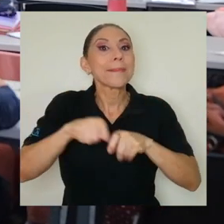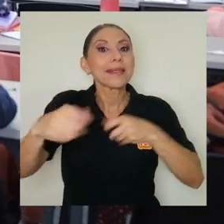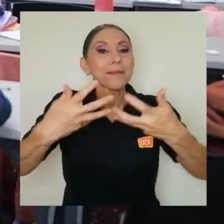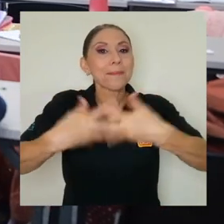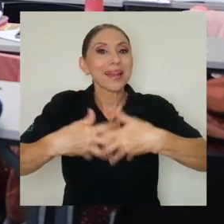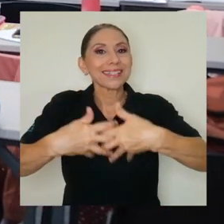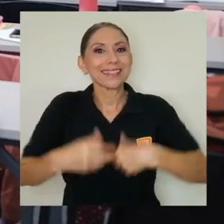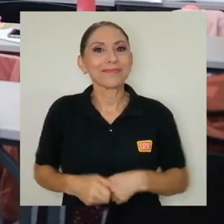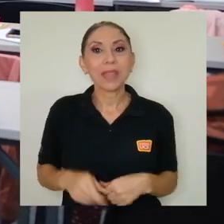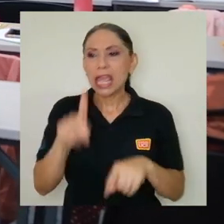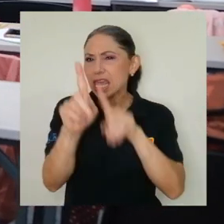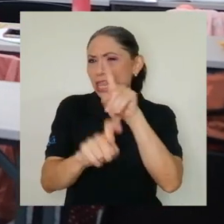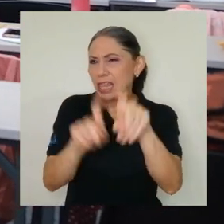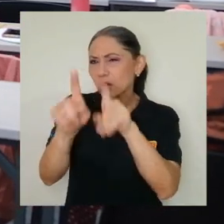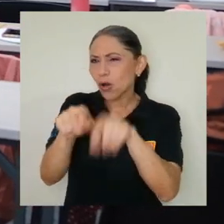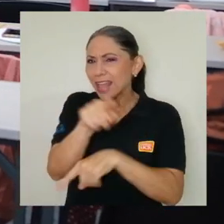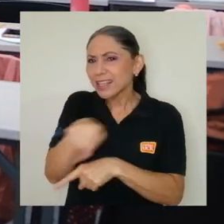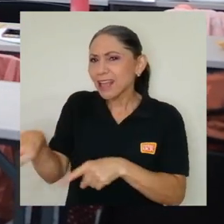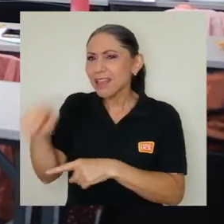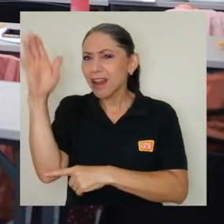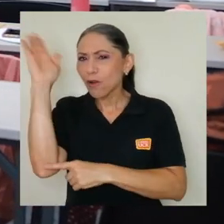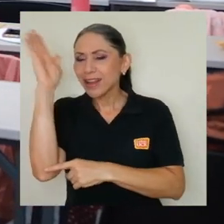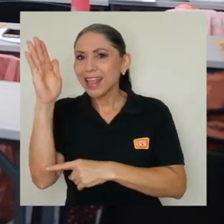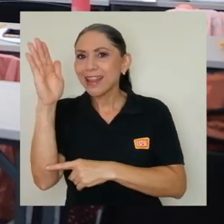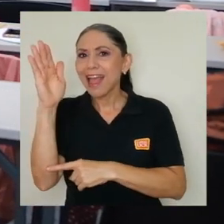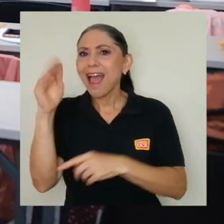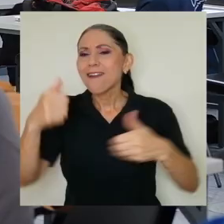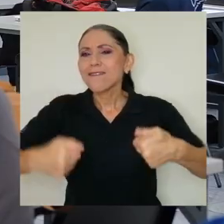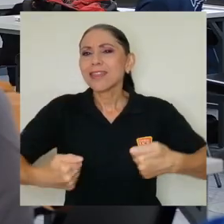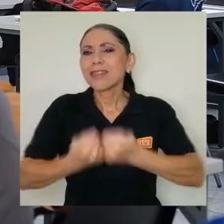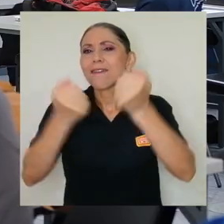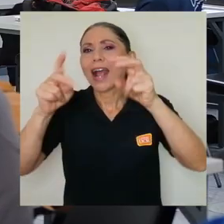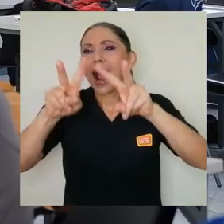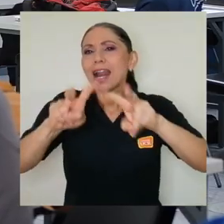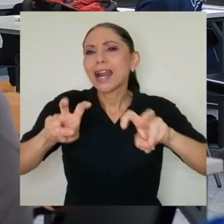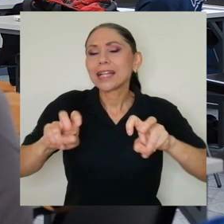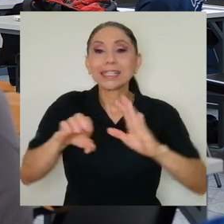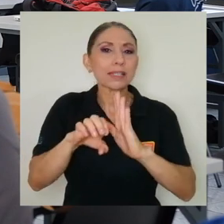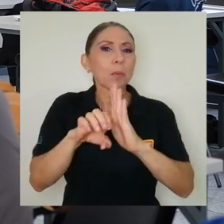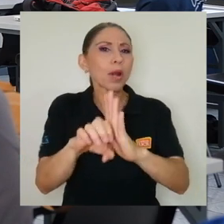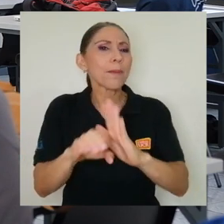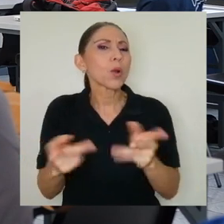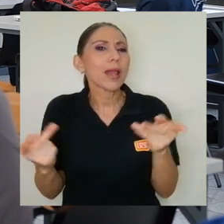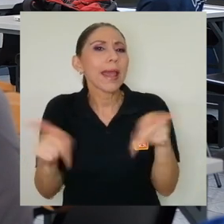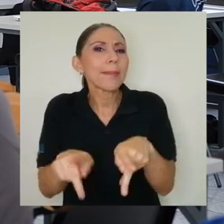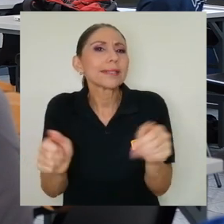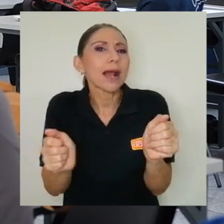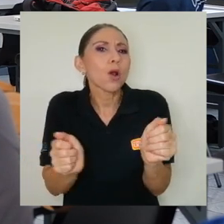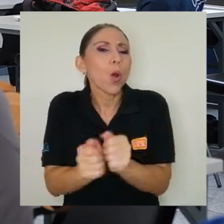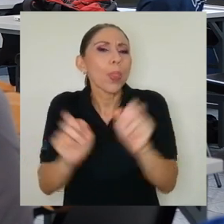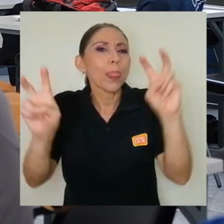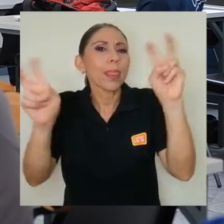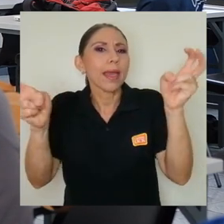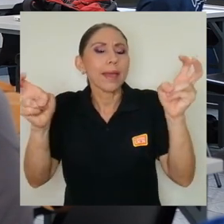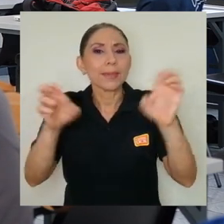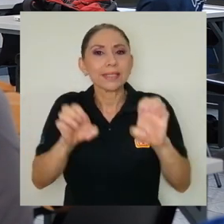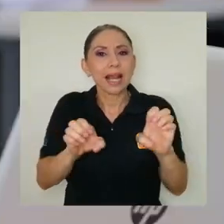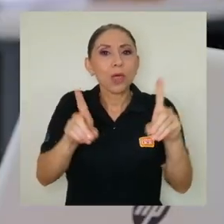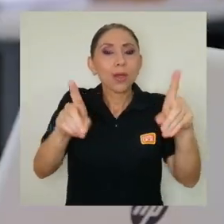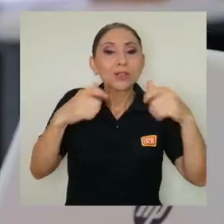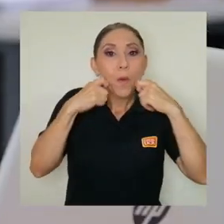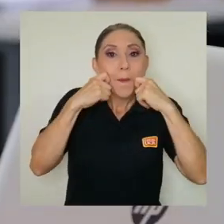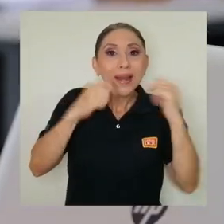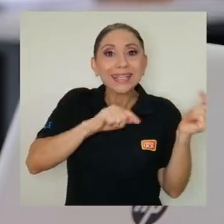planteadas en la conferencia retaban al análisis como por ejemplo qué pasa con aquellos aspectos de la educación presencial